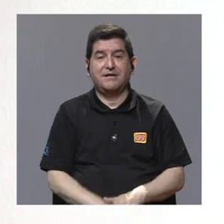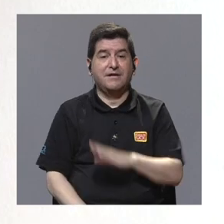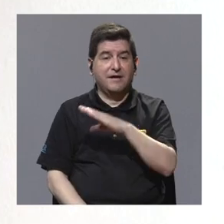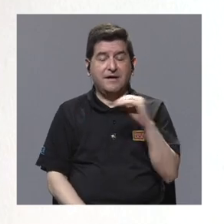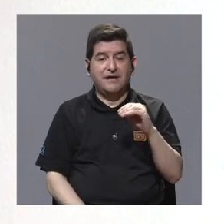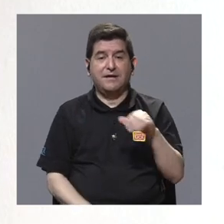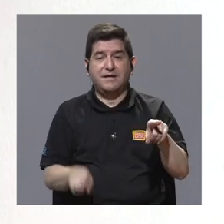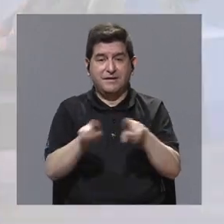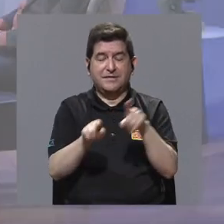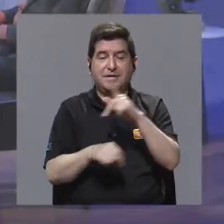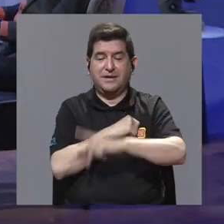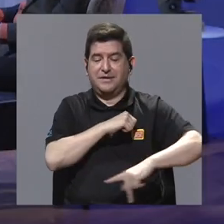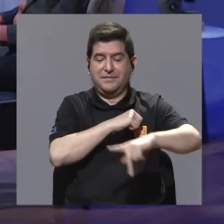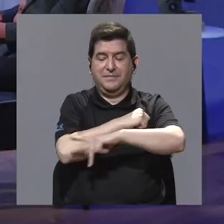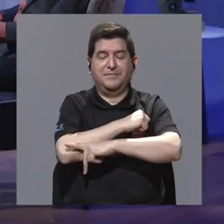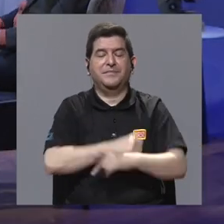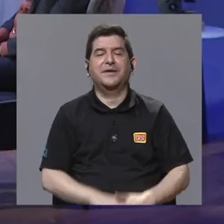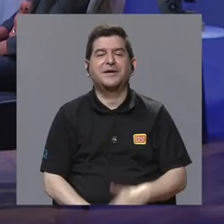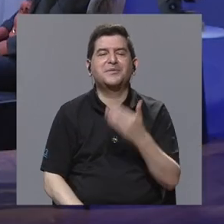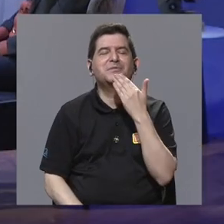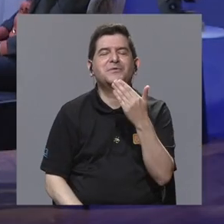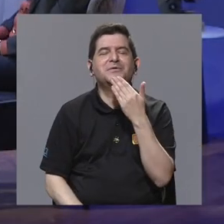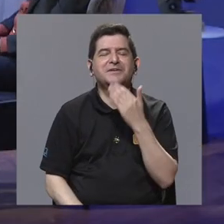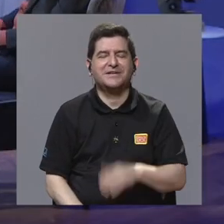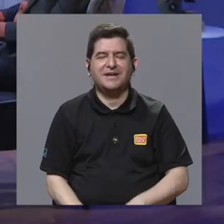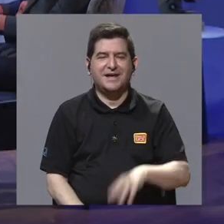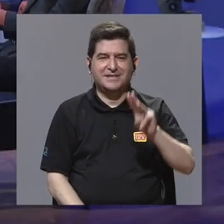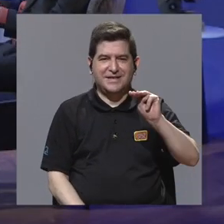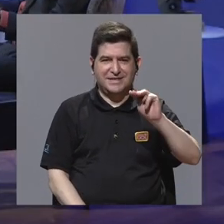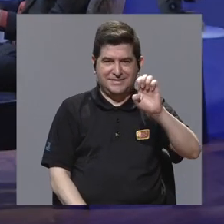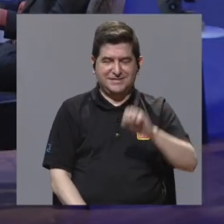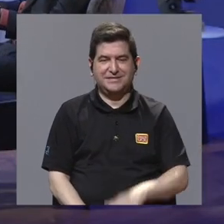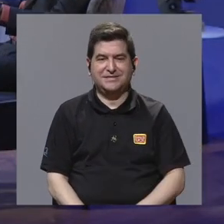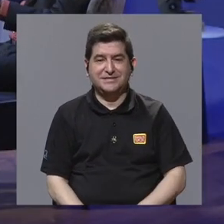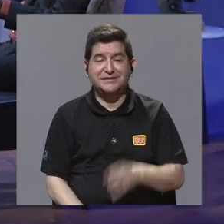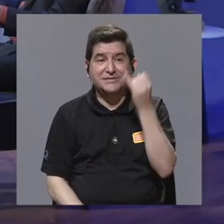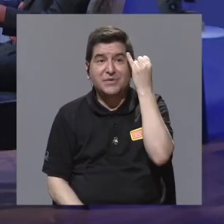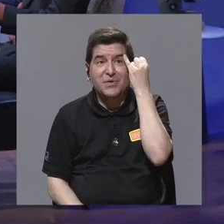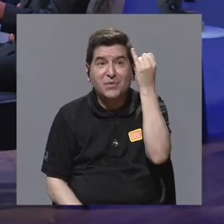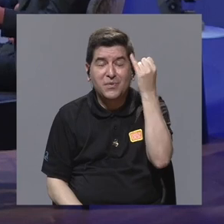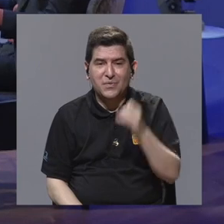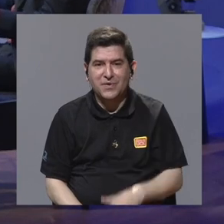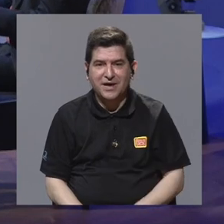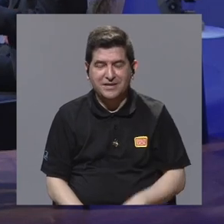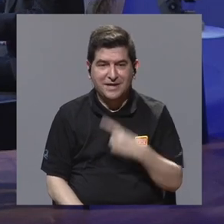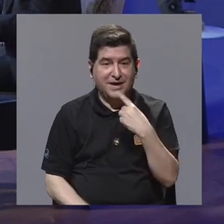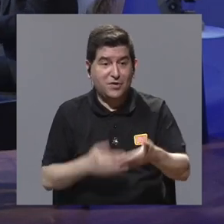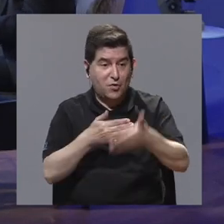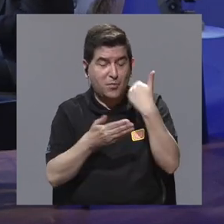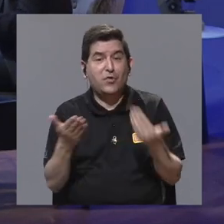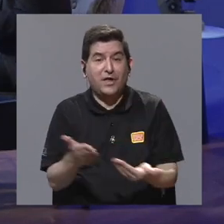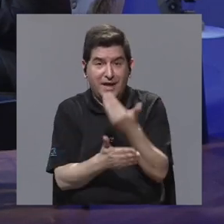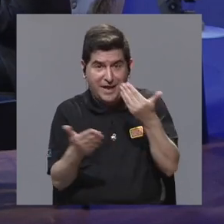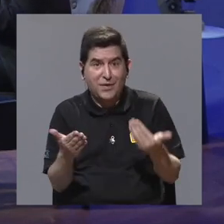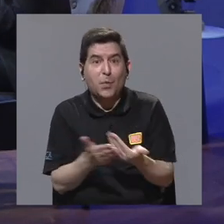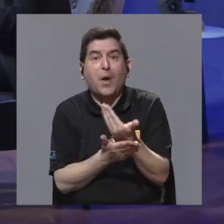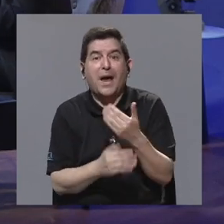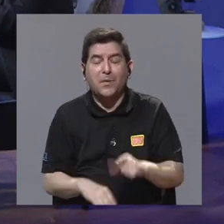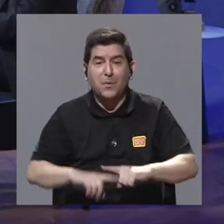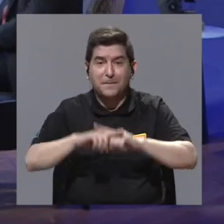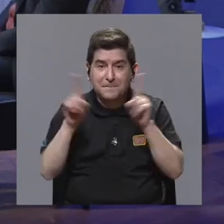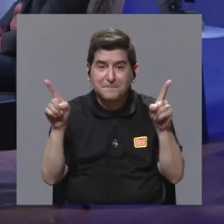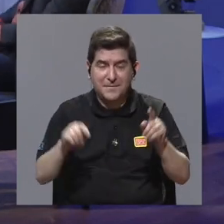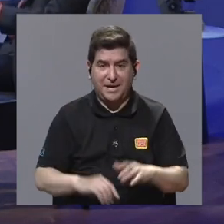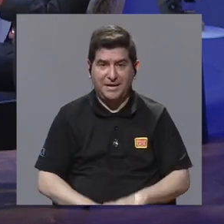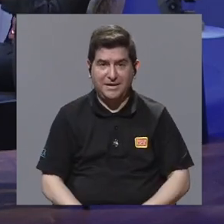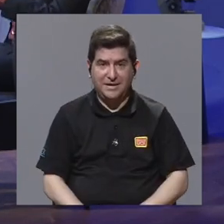ende de nuestro país. Muchísimas gracias María Estelí, un concepto como le indicamos muy nuevo pero